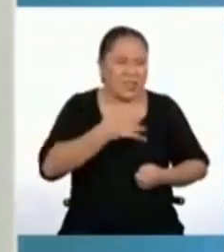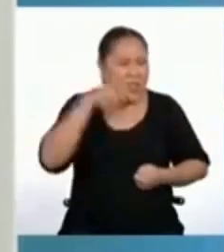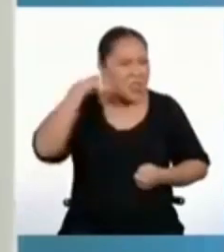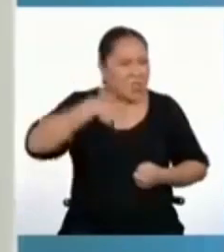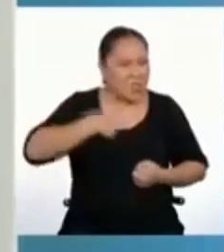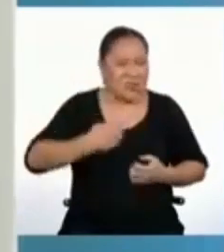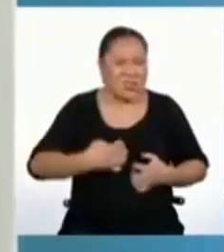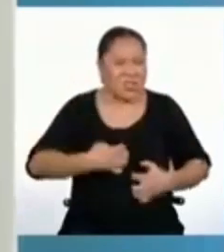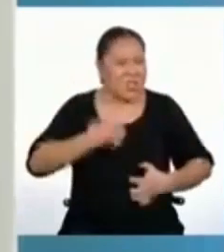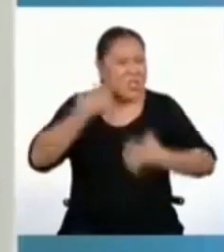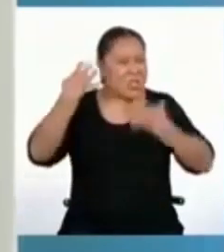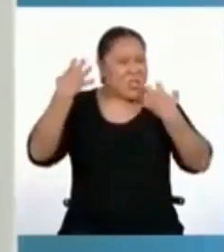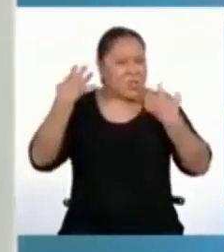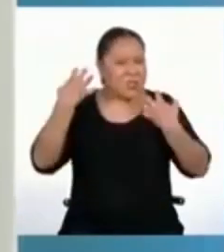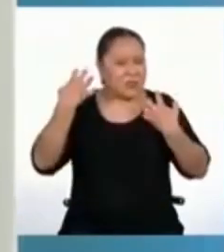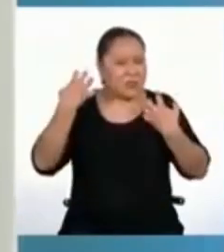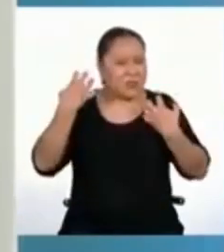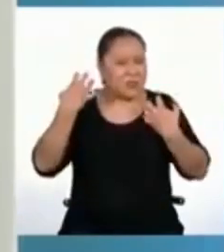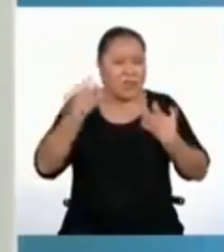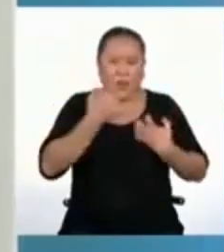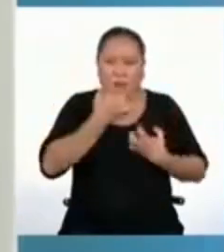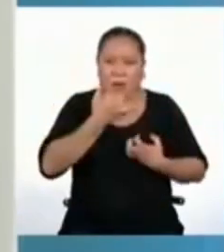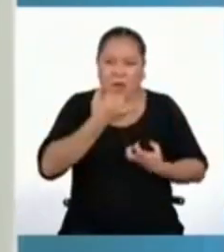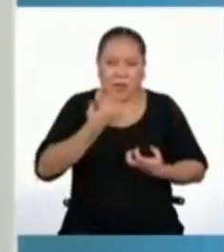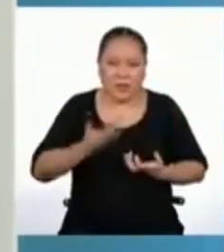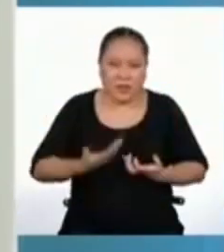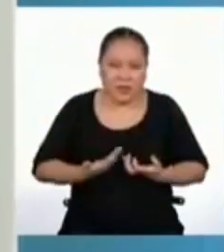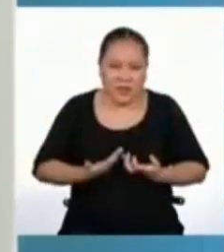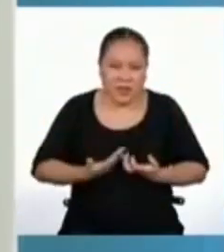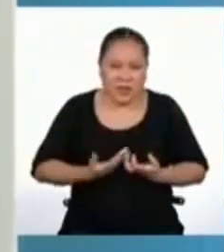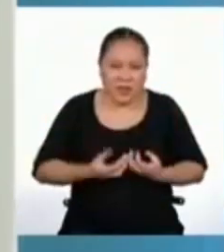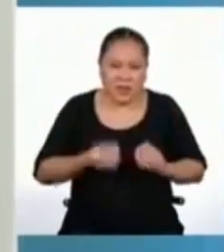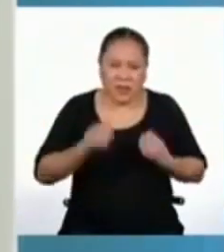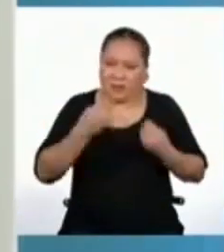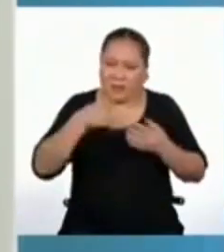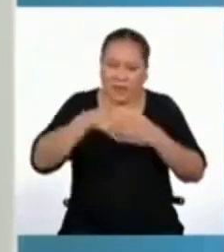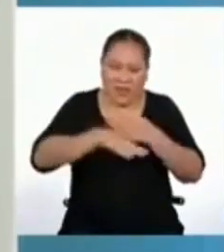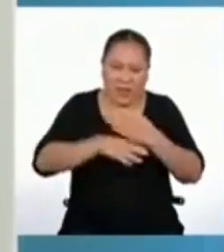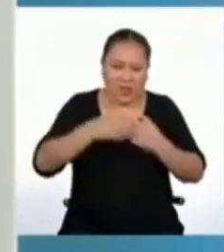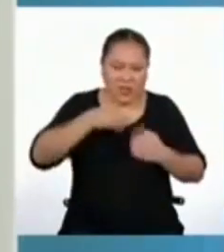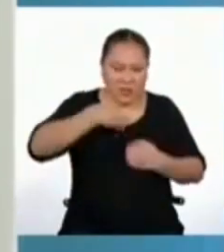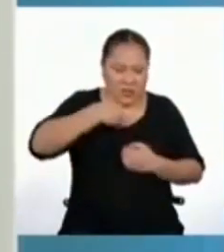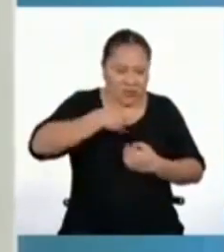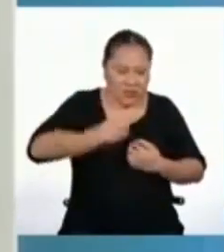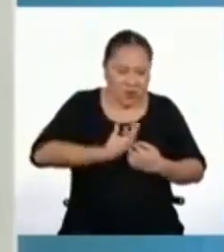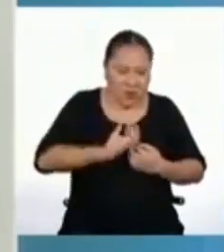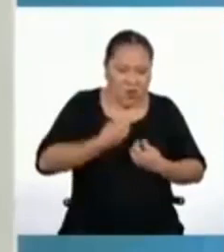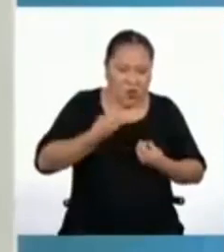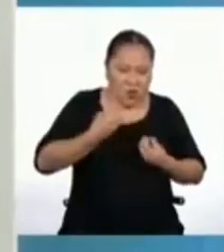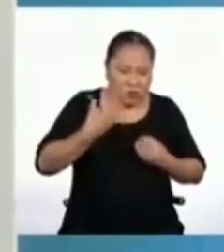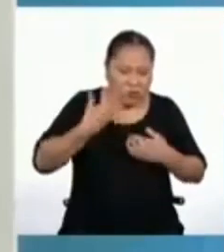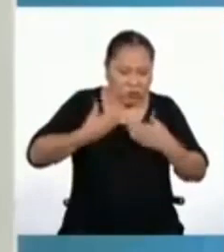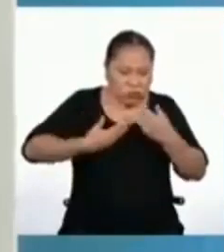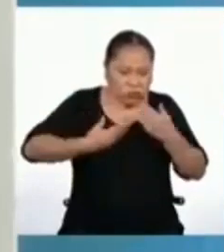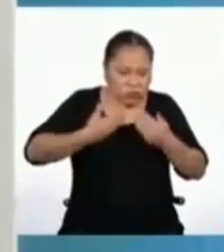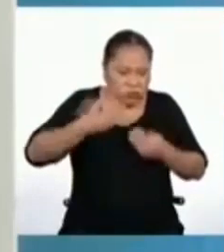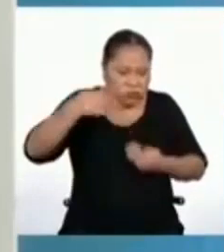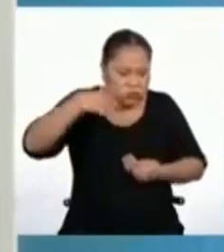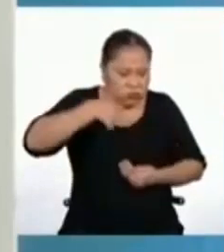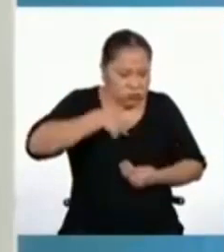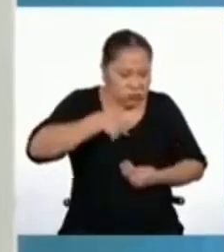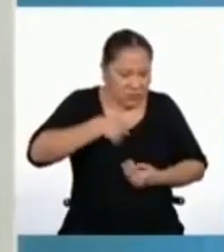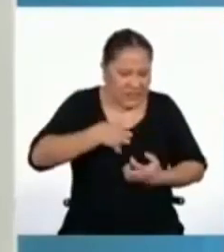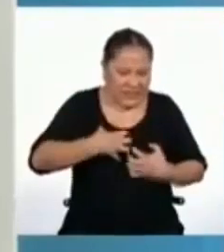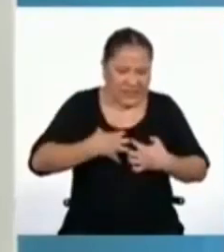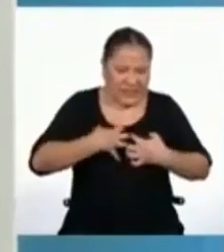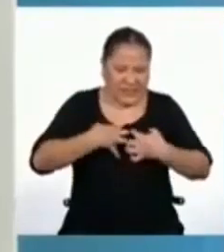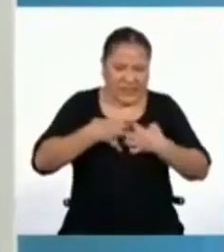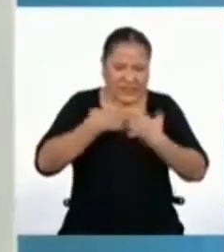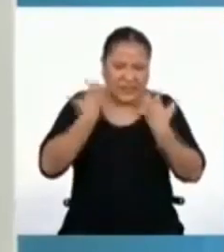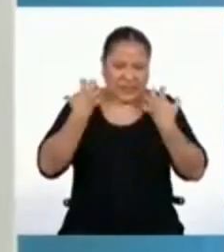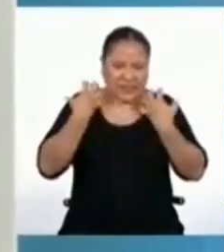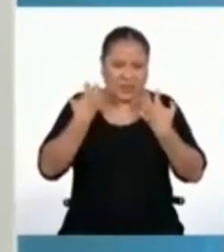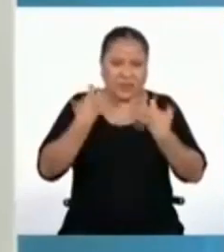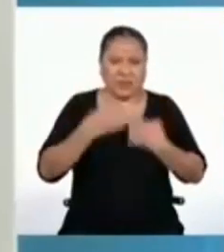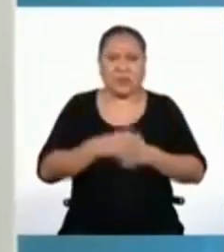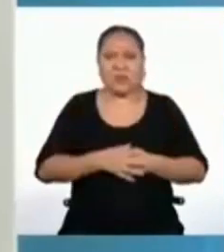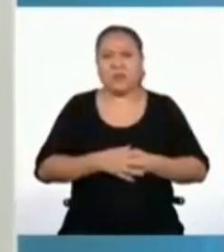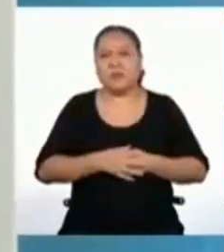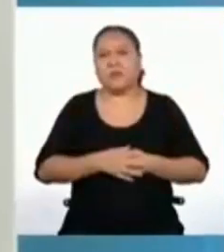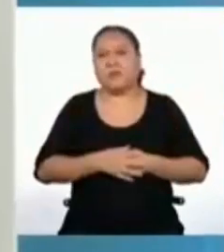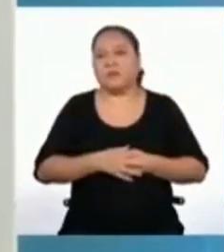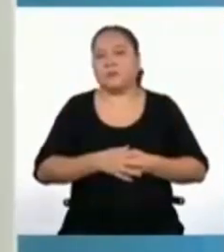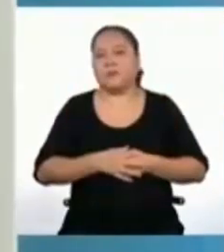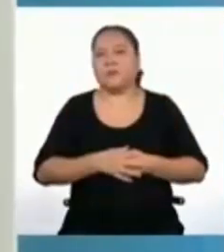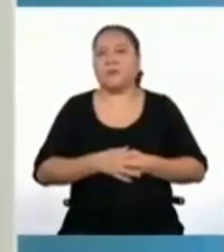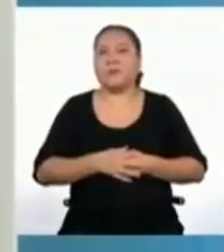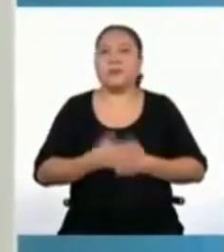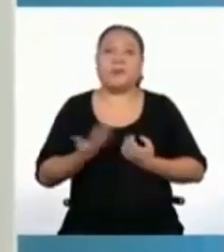ira? ¿Qué hay dentro de nosotros que hace que procesemos ciertos sucesos con ira? Y por